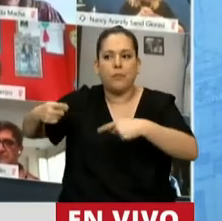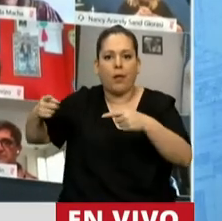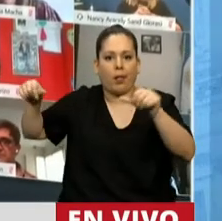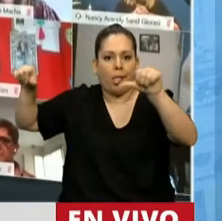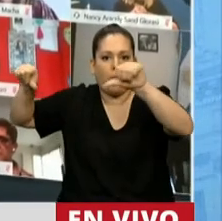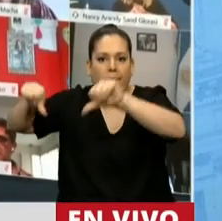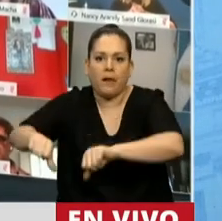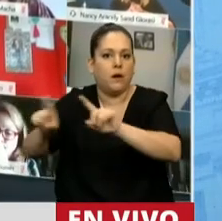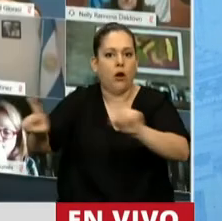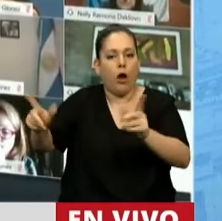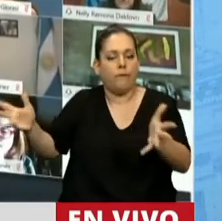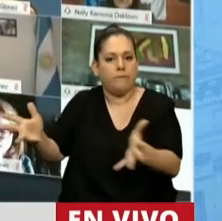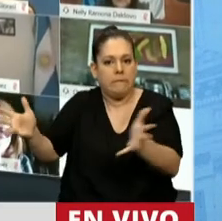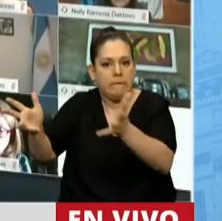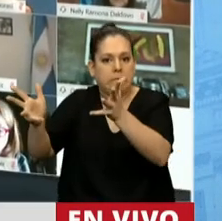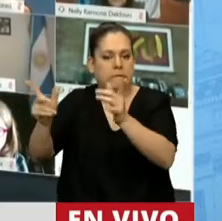caiga del punto.